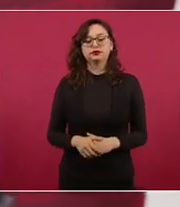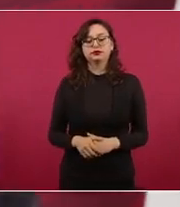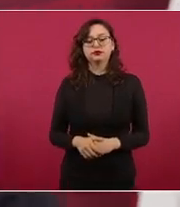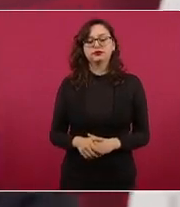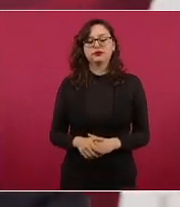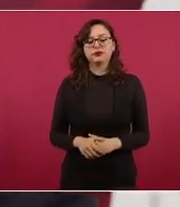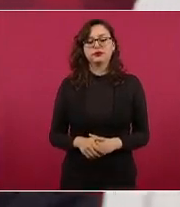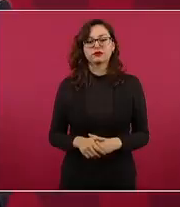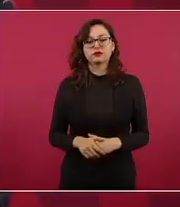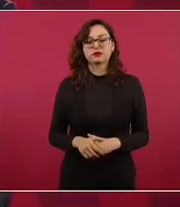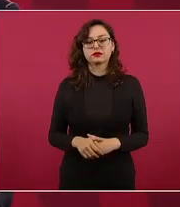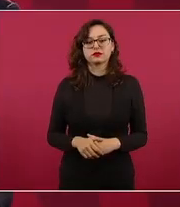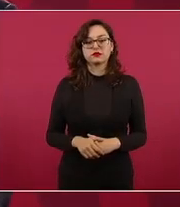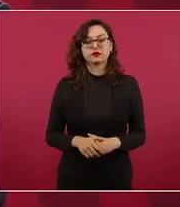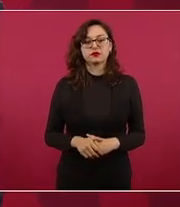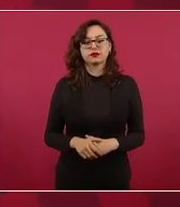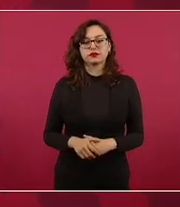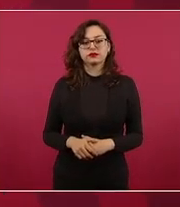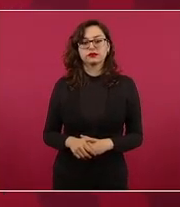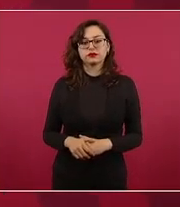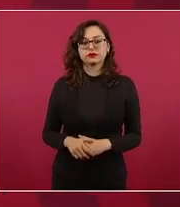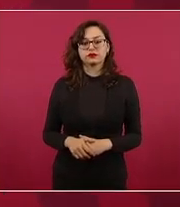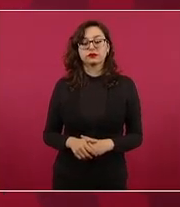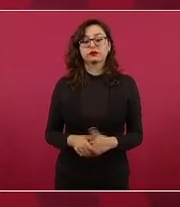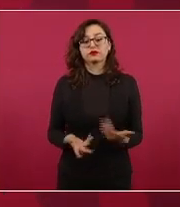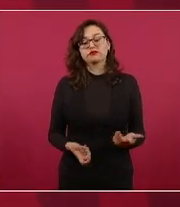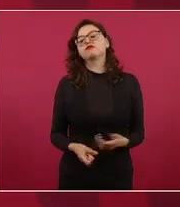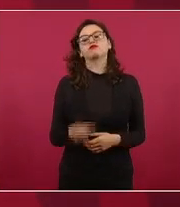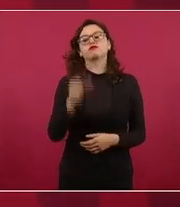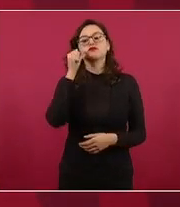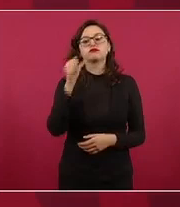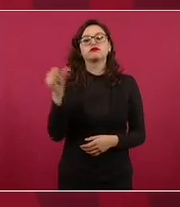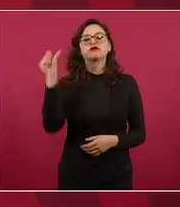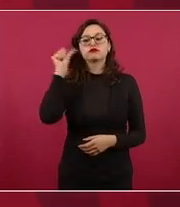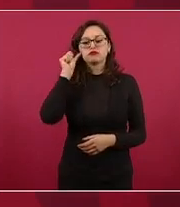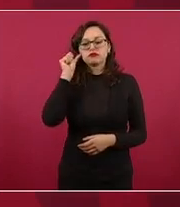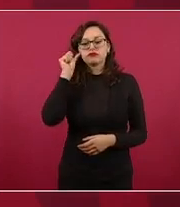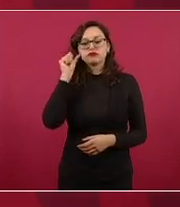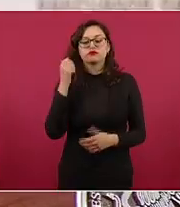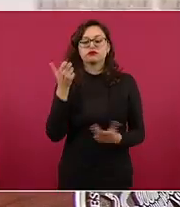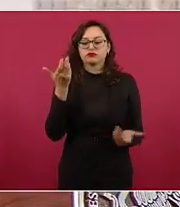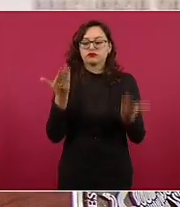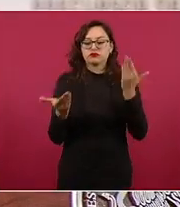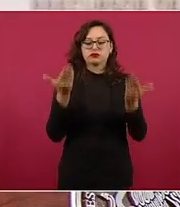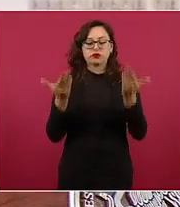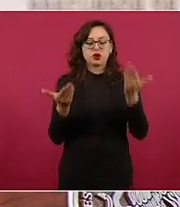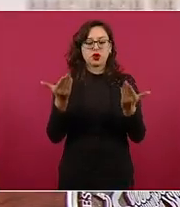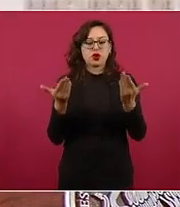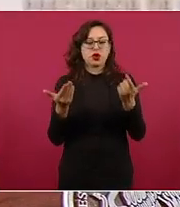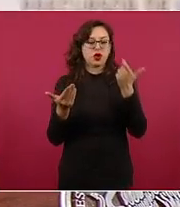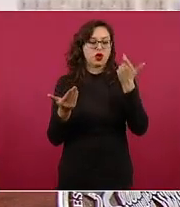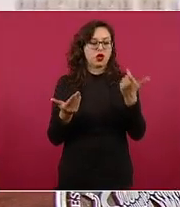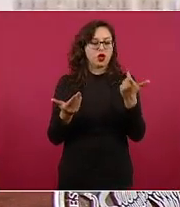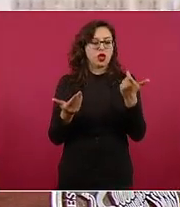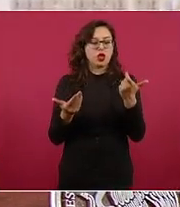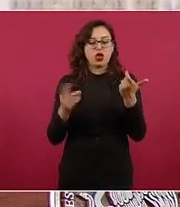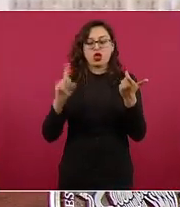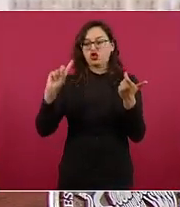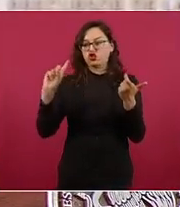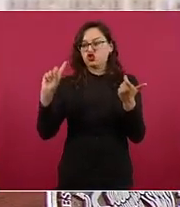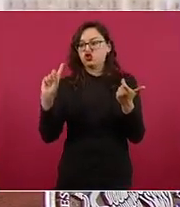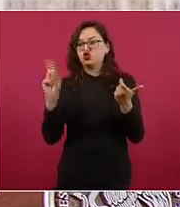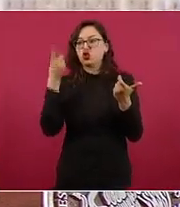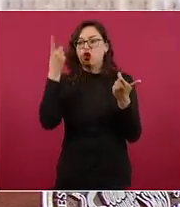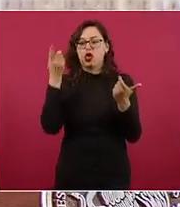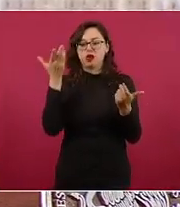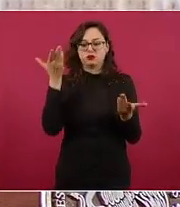depreció nuestro peso nuestra moneda pero fue mundial